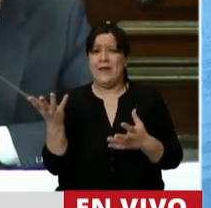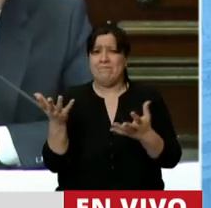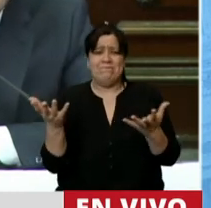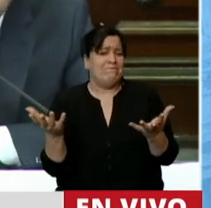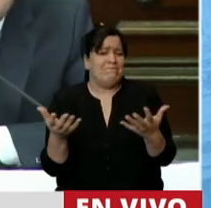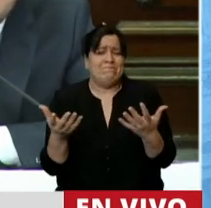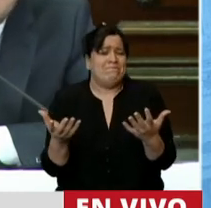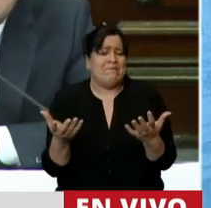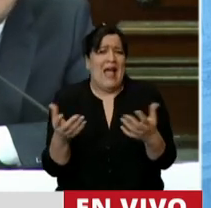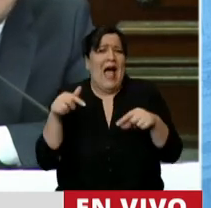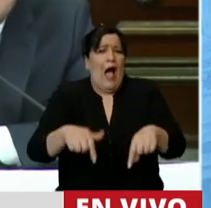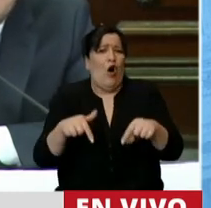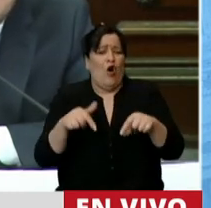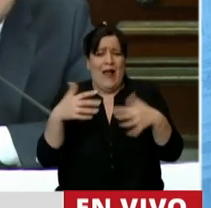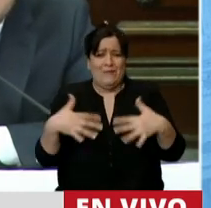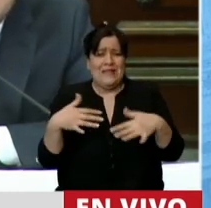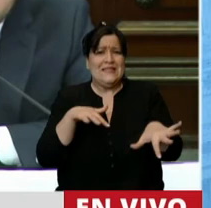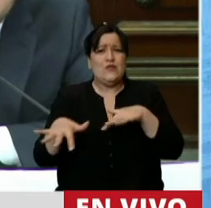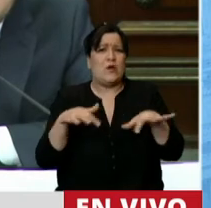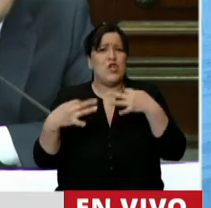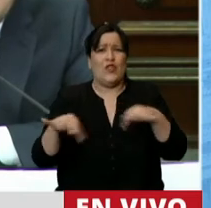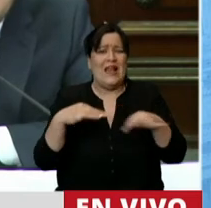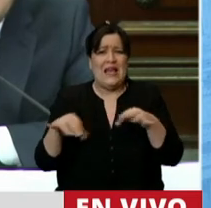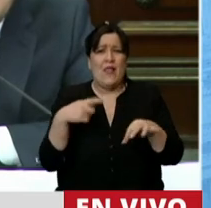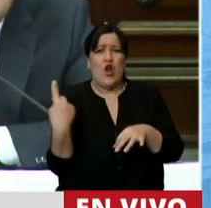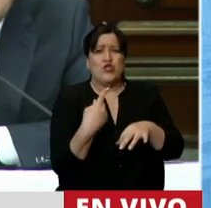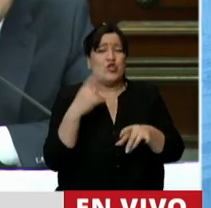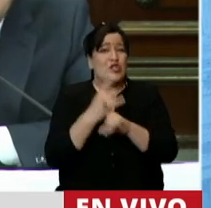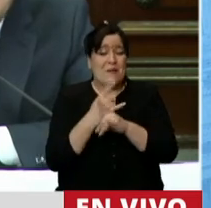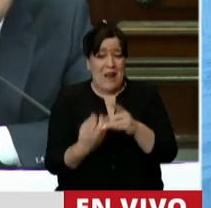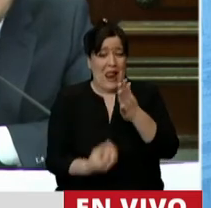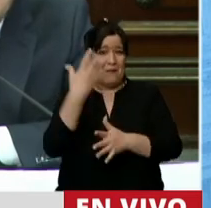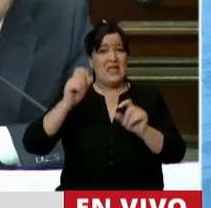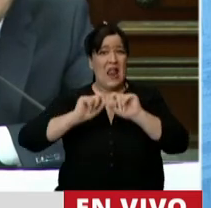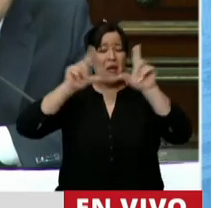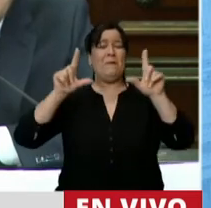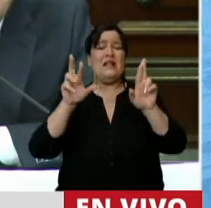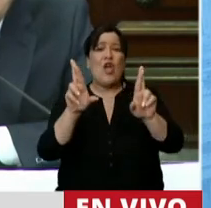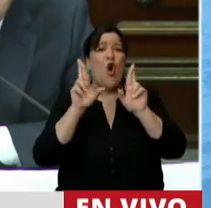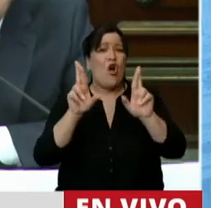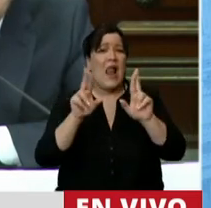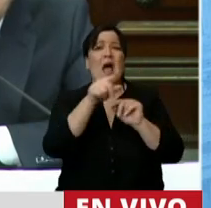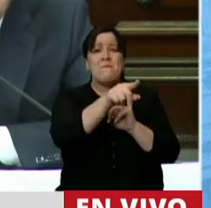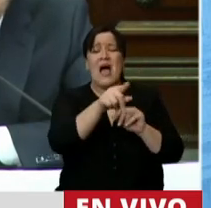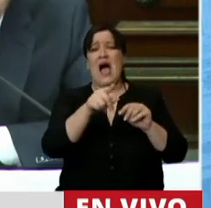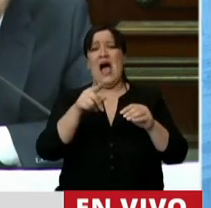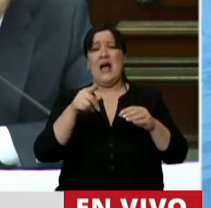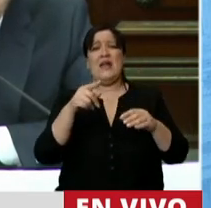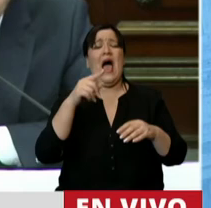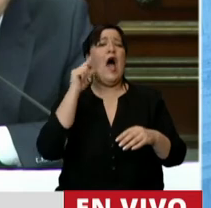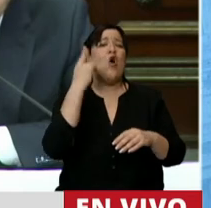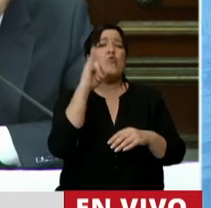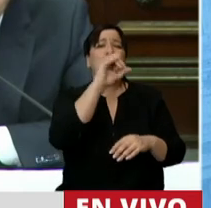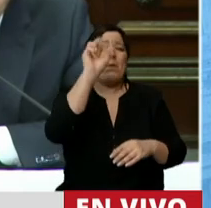En una situación de extrema delicadeza. Nosotros cruzamos los dedos a la mañana. Para que el gobierno arregle, para que Guzmán hable un